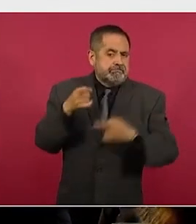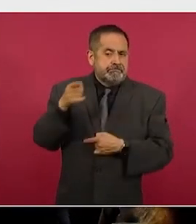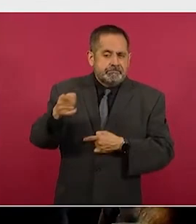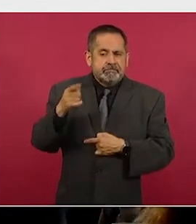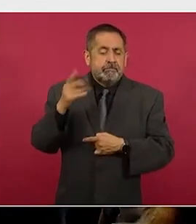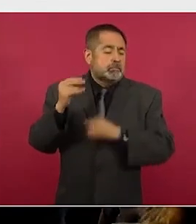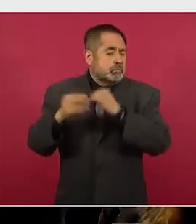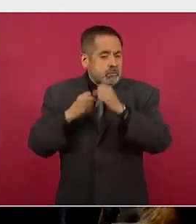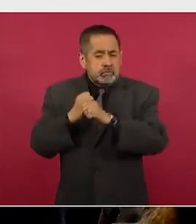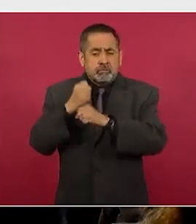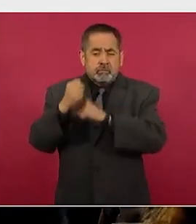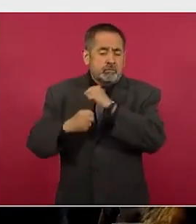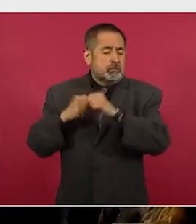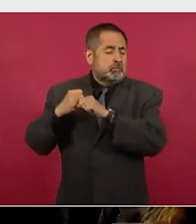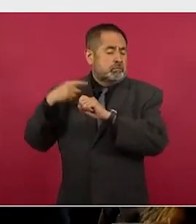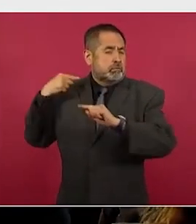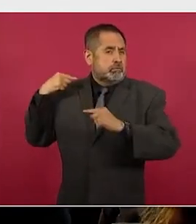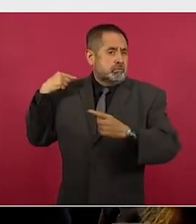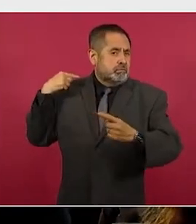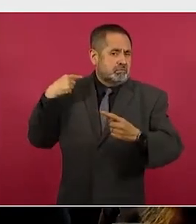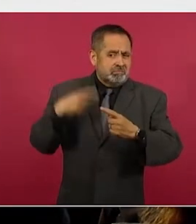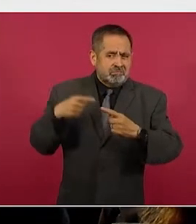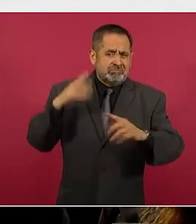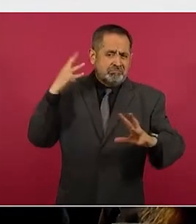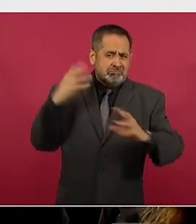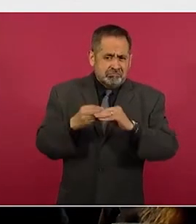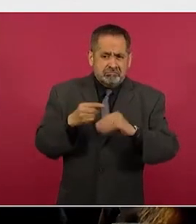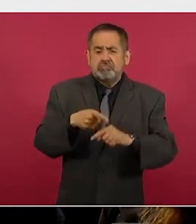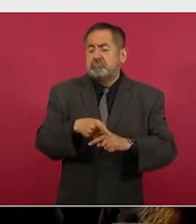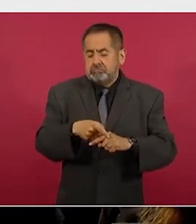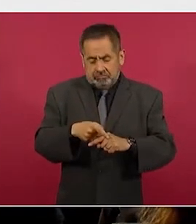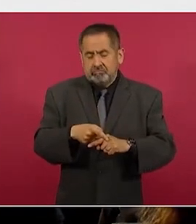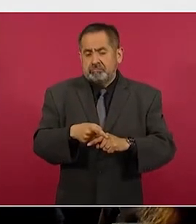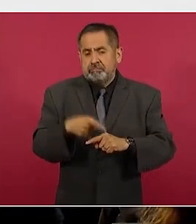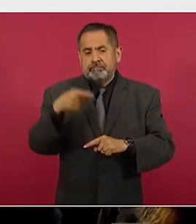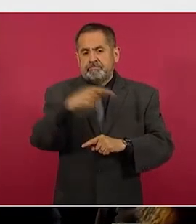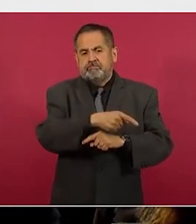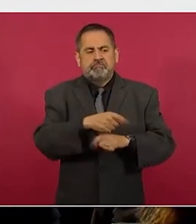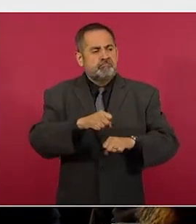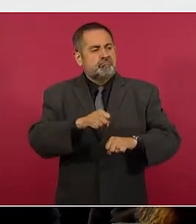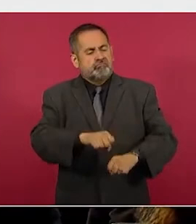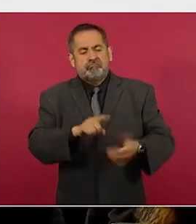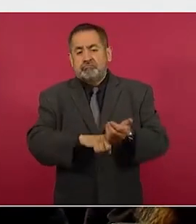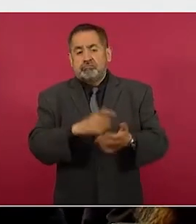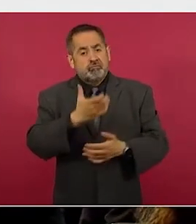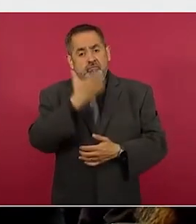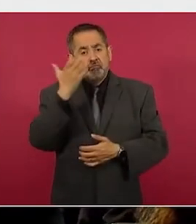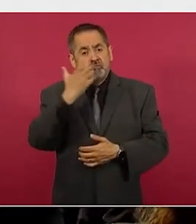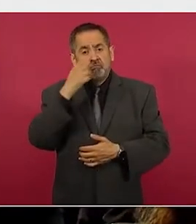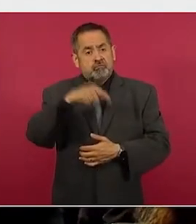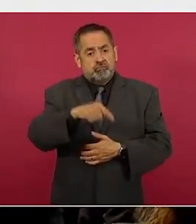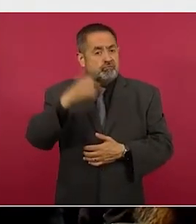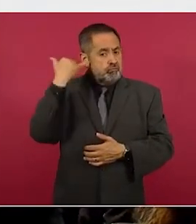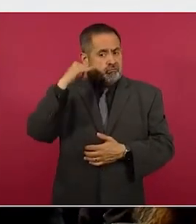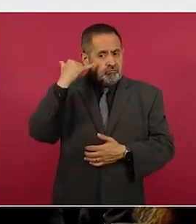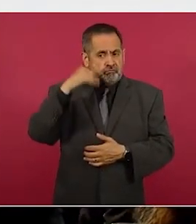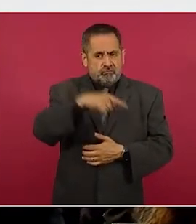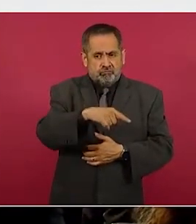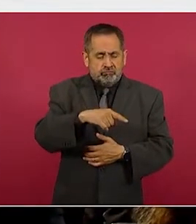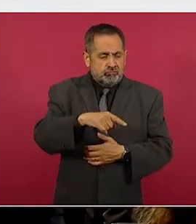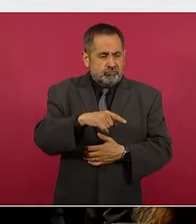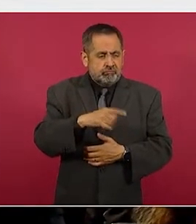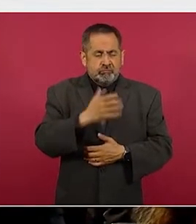durante mucho tiempo y hasta ahora, con una postura, vamos a decir, menos